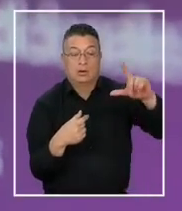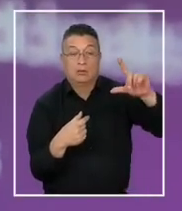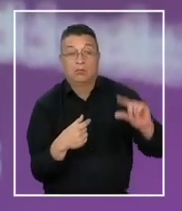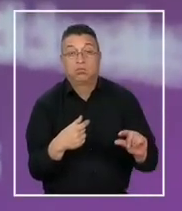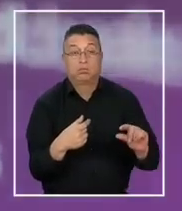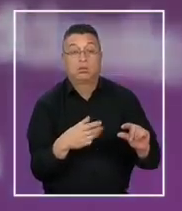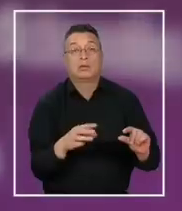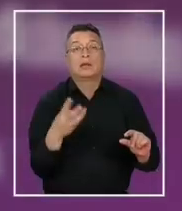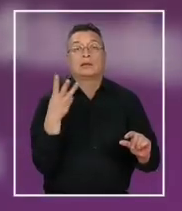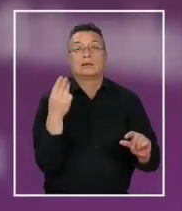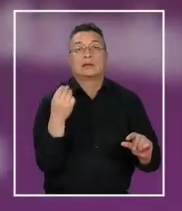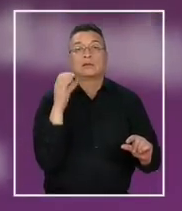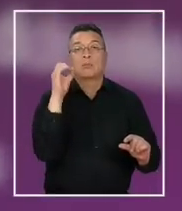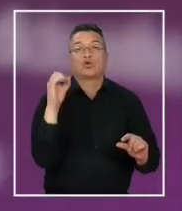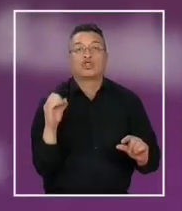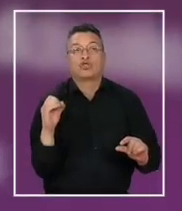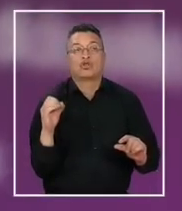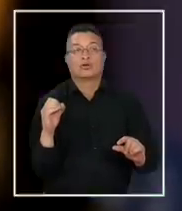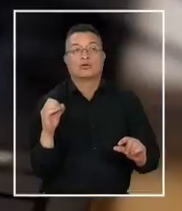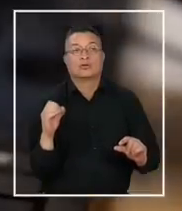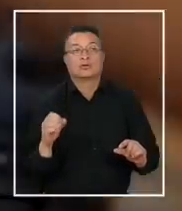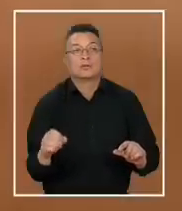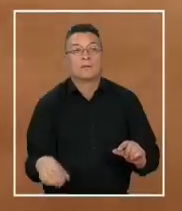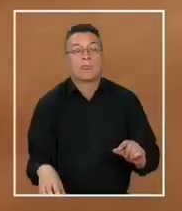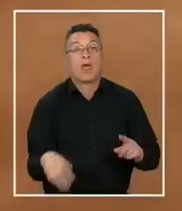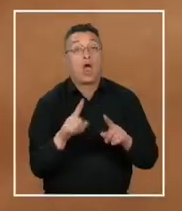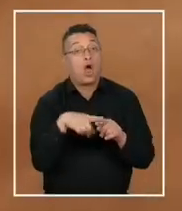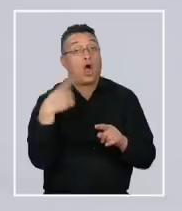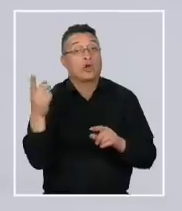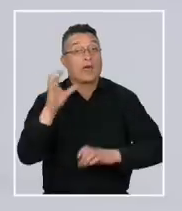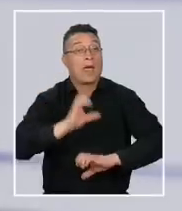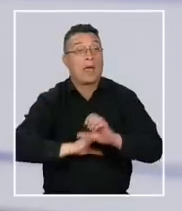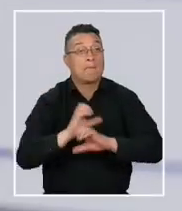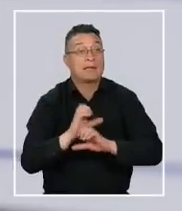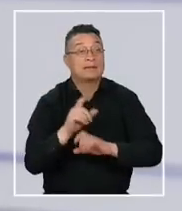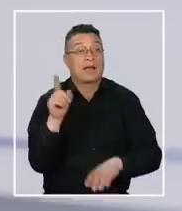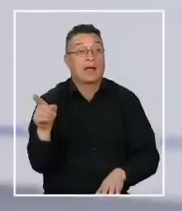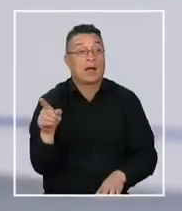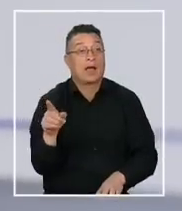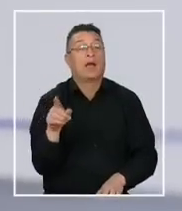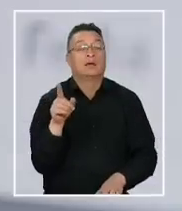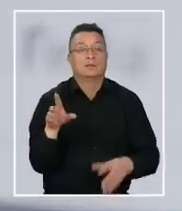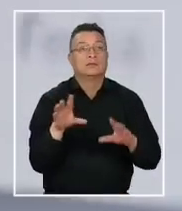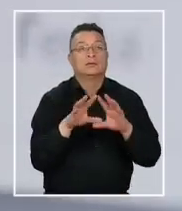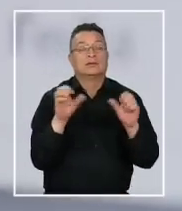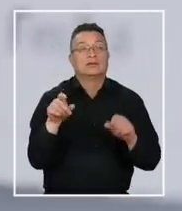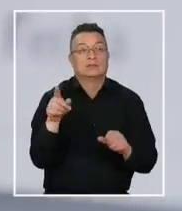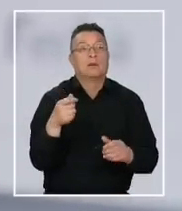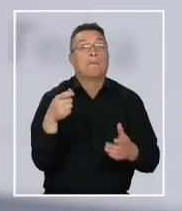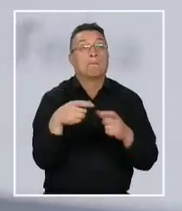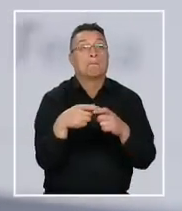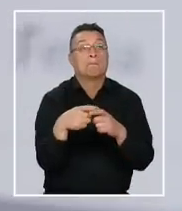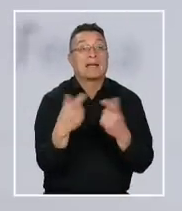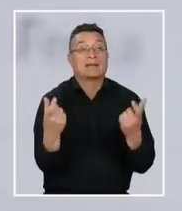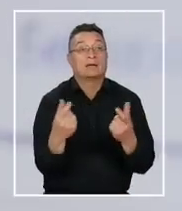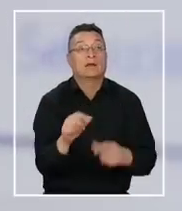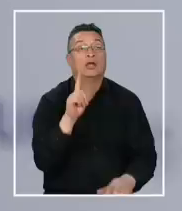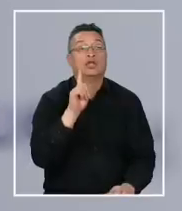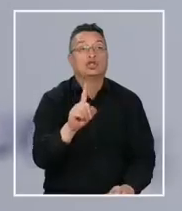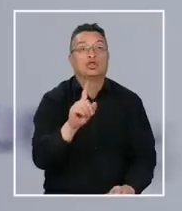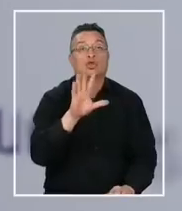un ahorro del 13%. En la otra empresa que entrega el servicio, el sistema arroja el pasaje por